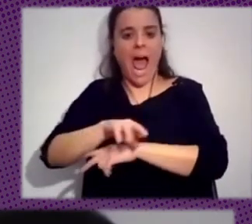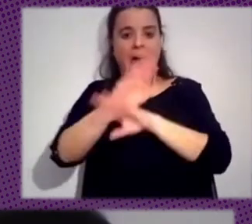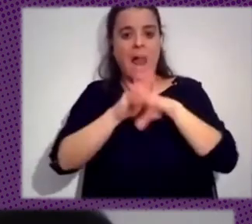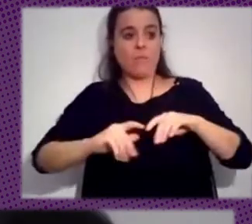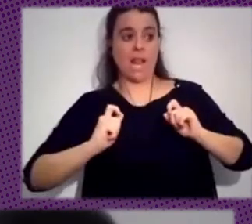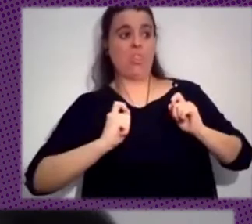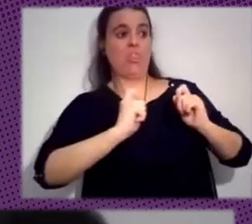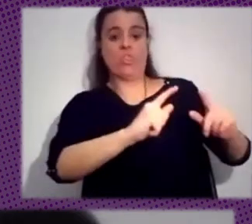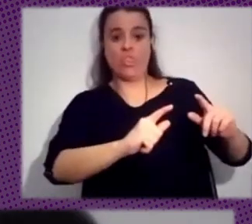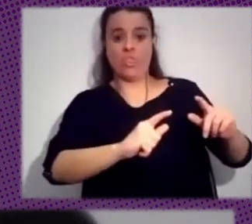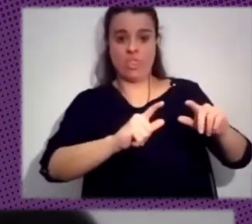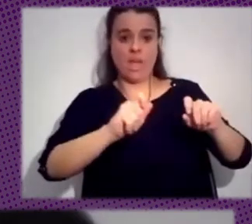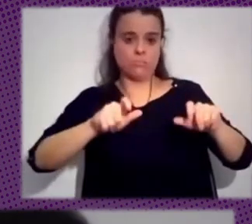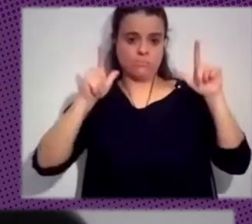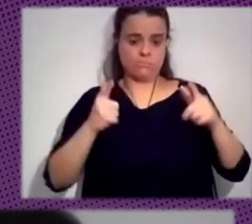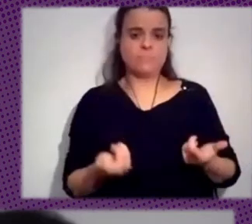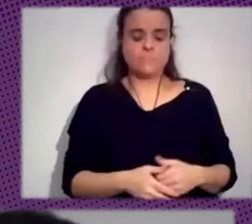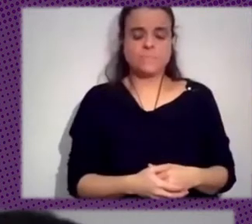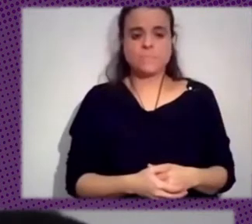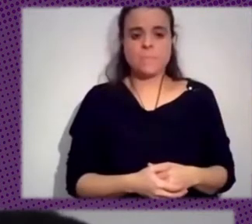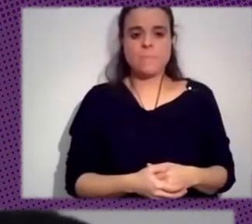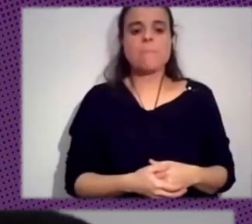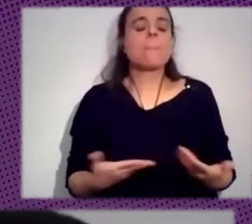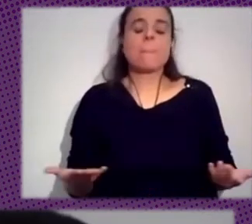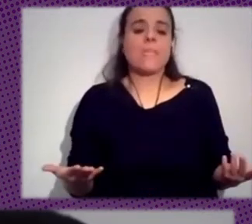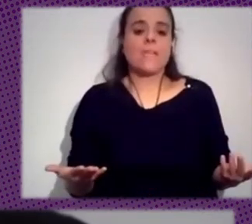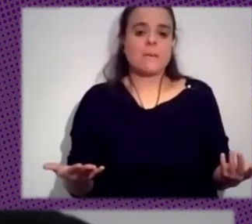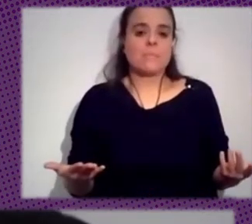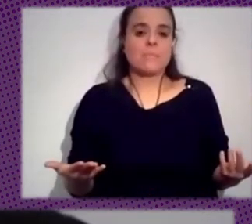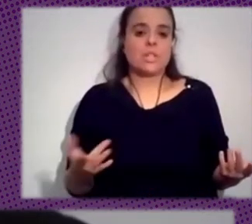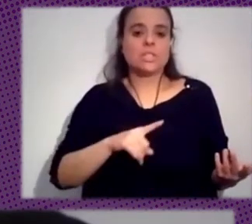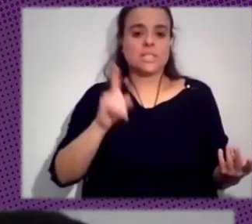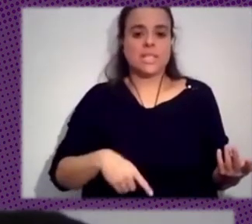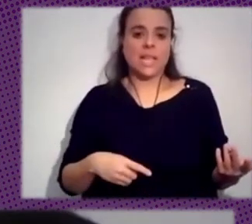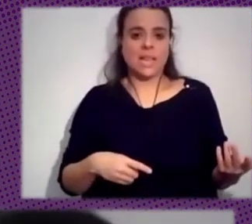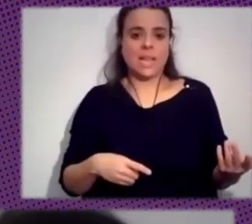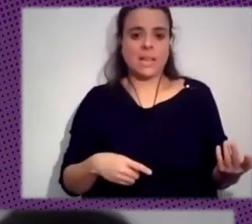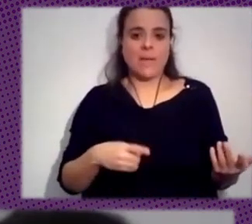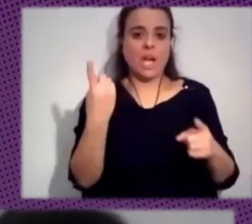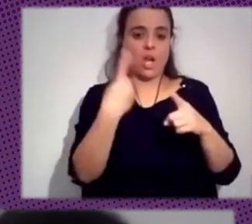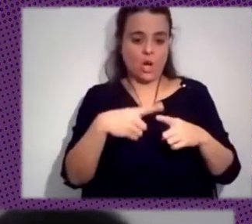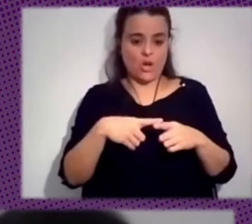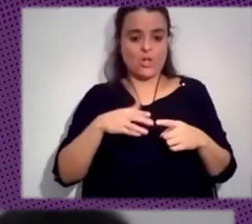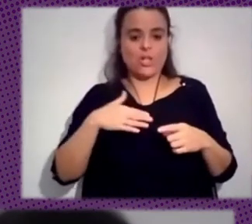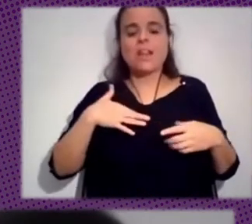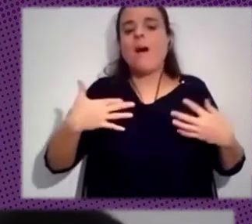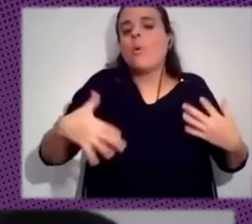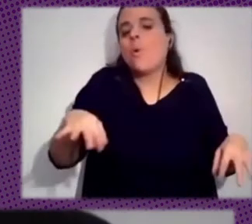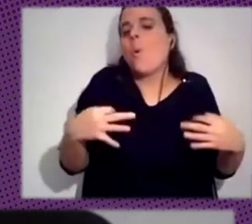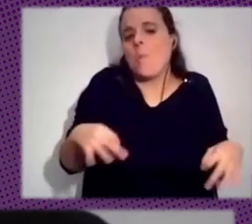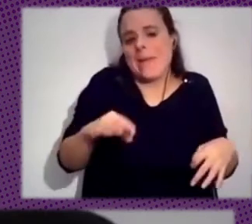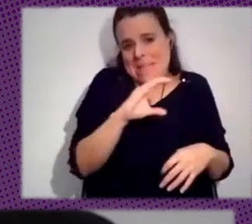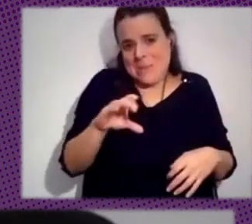de qué estamos hablando concretamente. Pero, por supuesto, hay muchas otras cosas a las que no llegamos desde esta humilde cuenta de Twitter, como, por